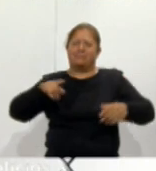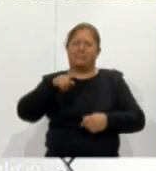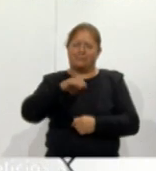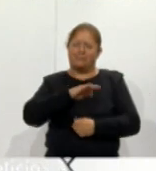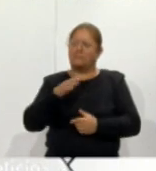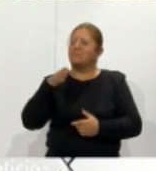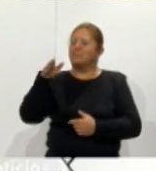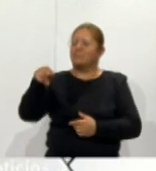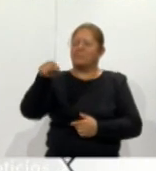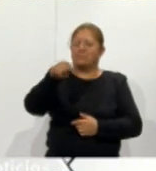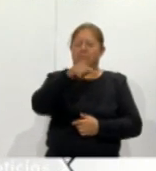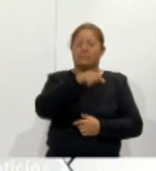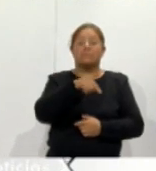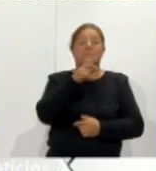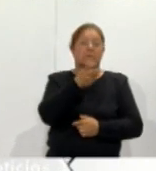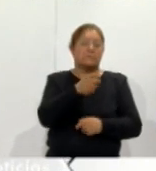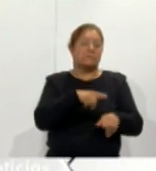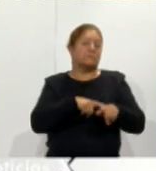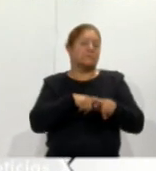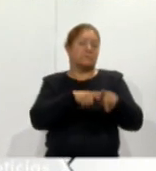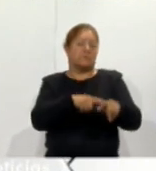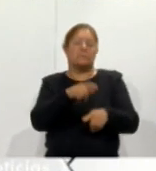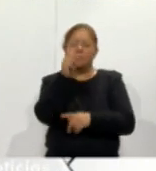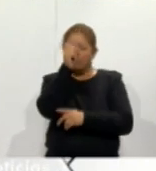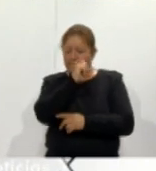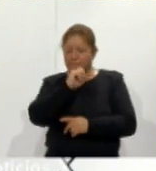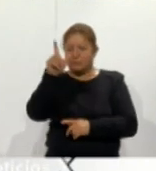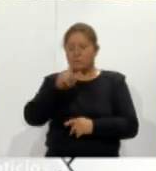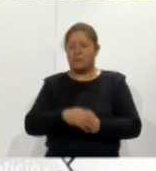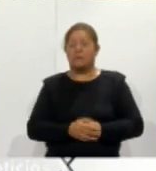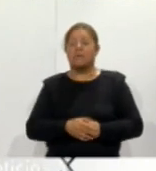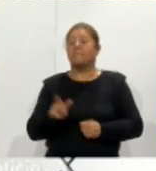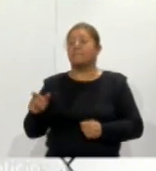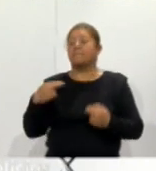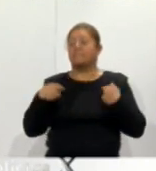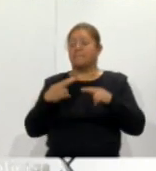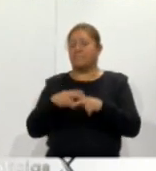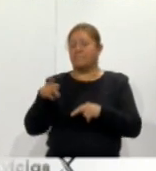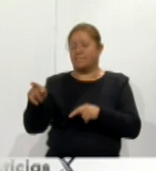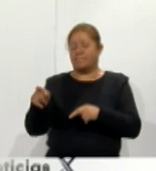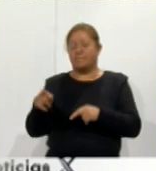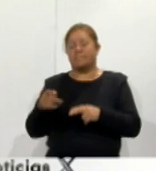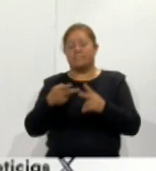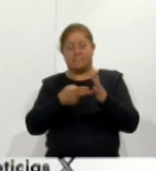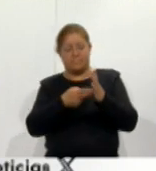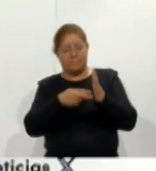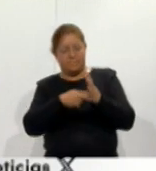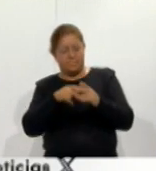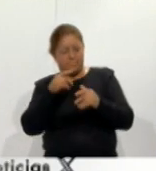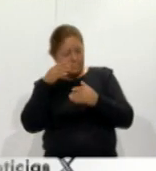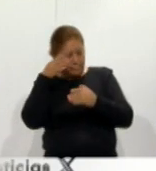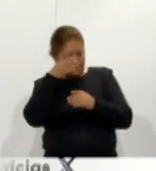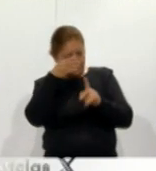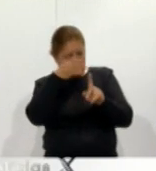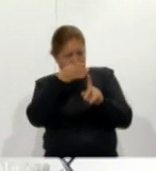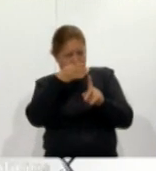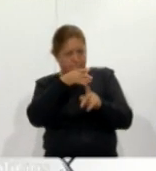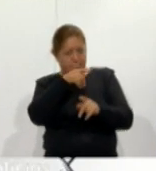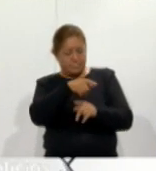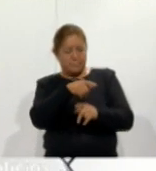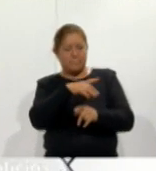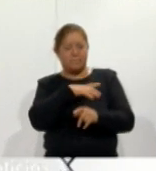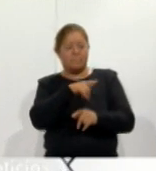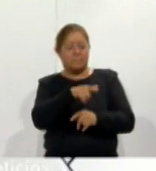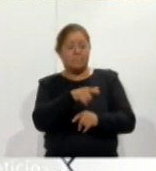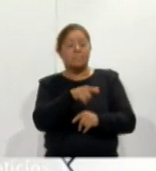como es profesionalizante el maestro en ingeniería se enfoca en desarrollar proyectos que solucionen necesidades